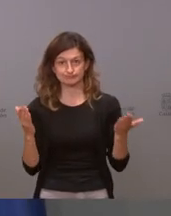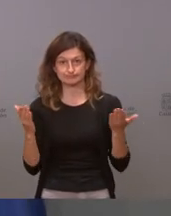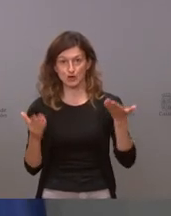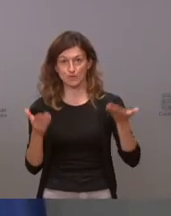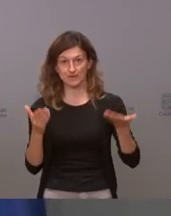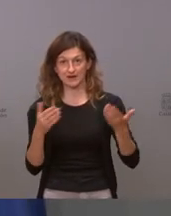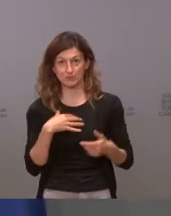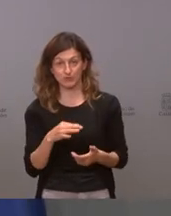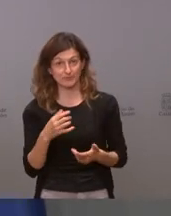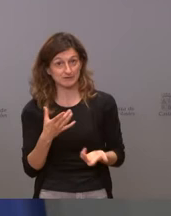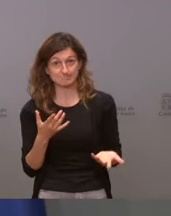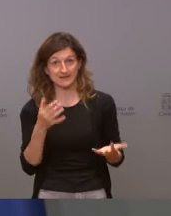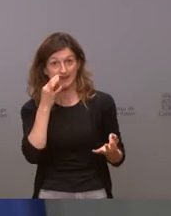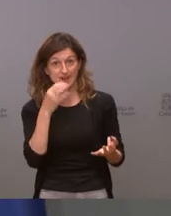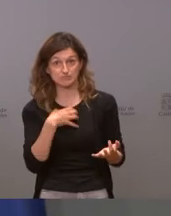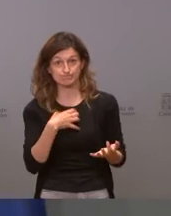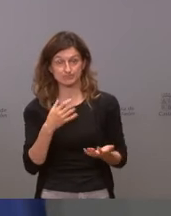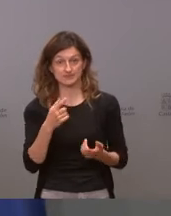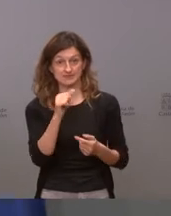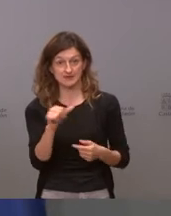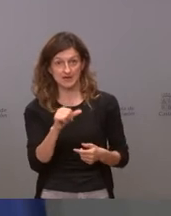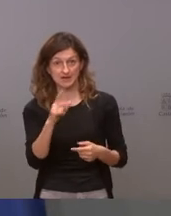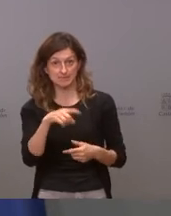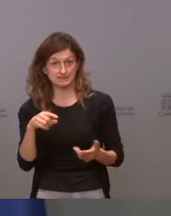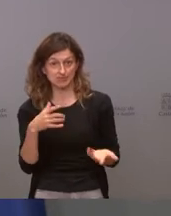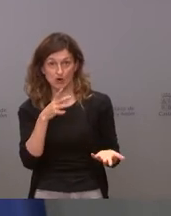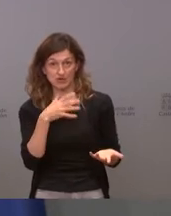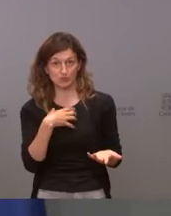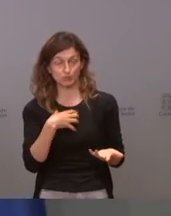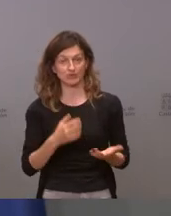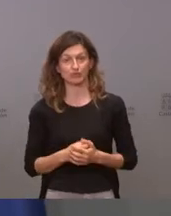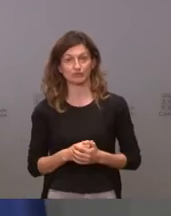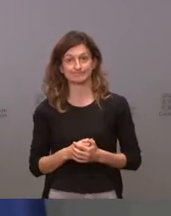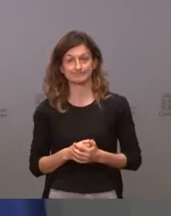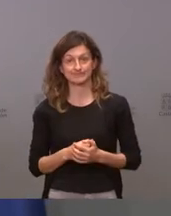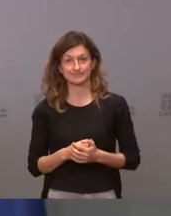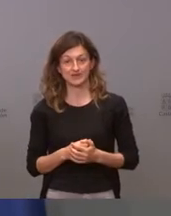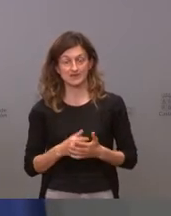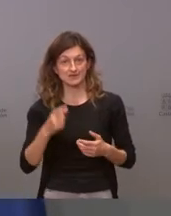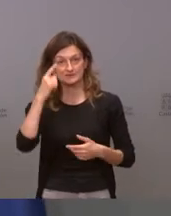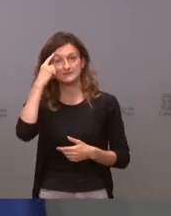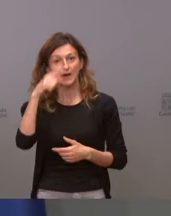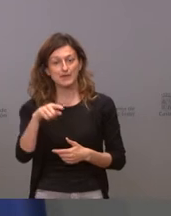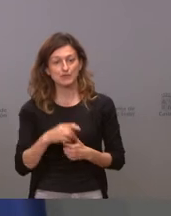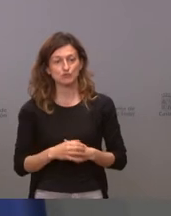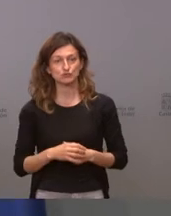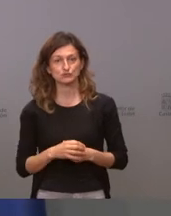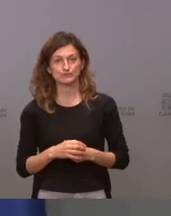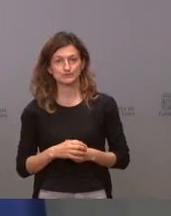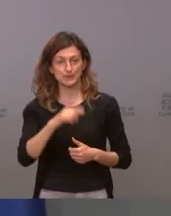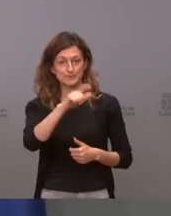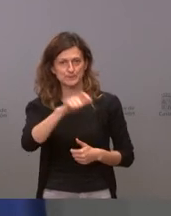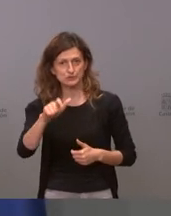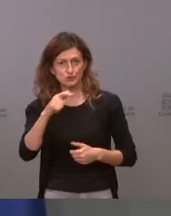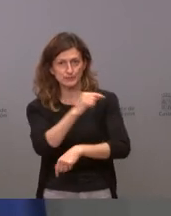día a día semana a semana mes a mes no es el caso pero sí sabemos que hay gente que